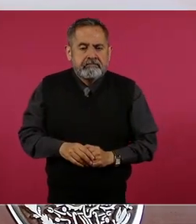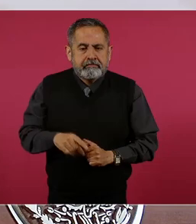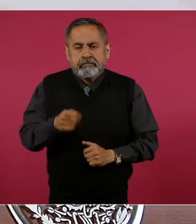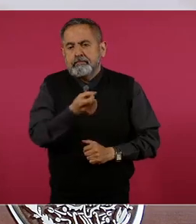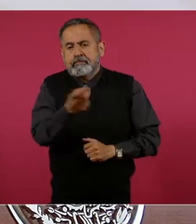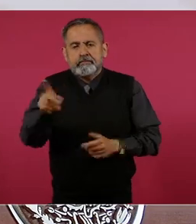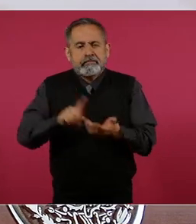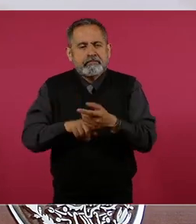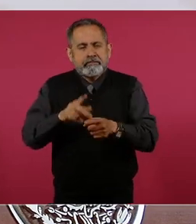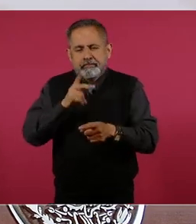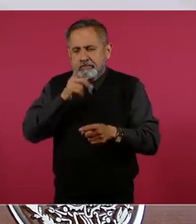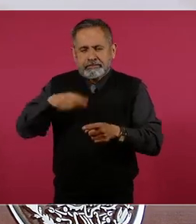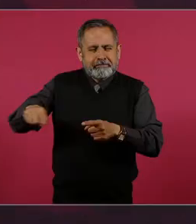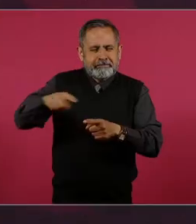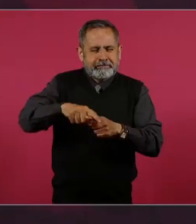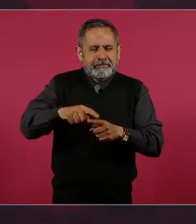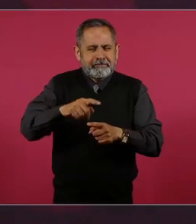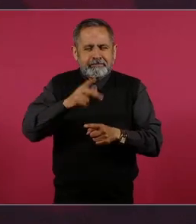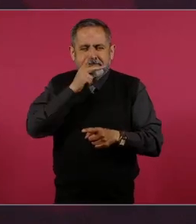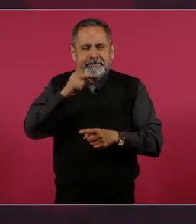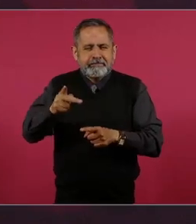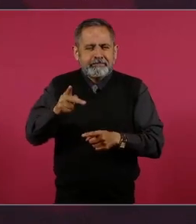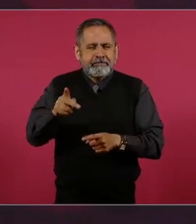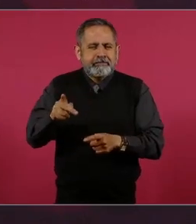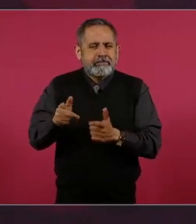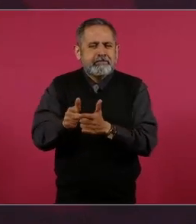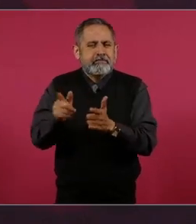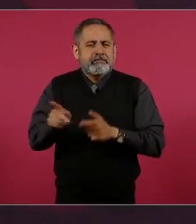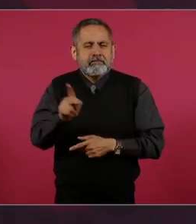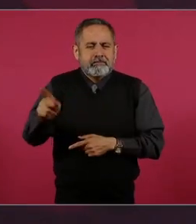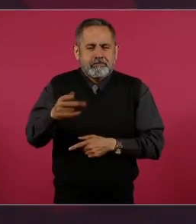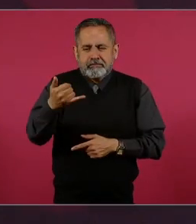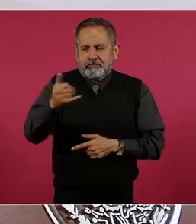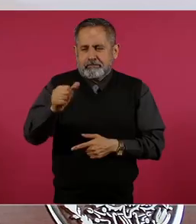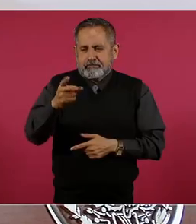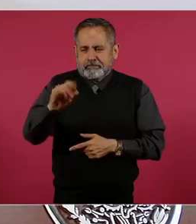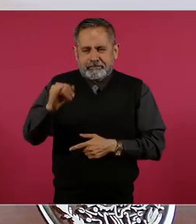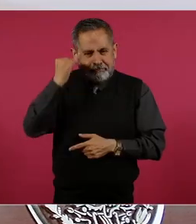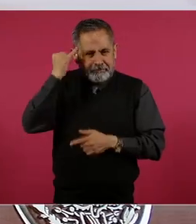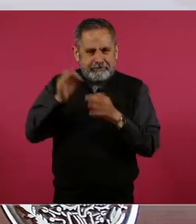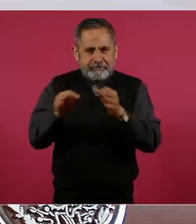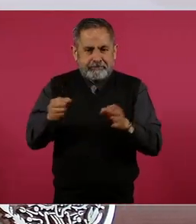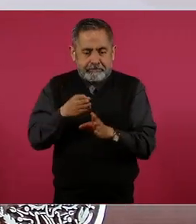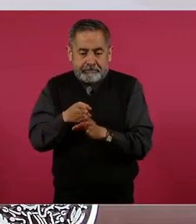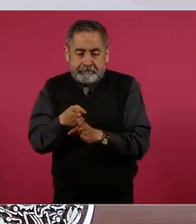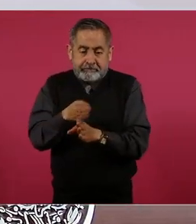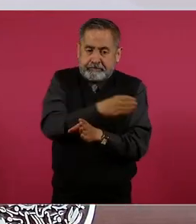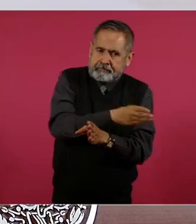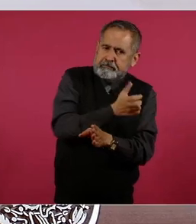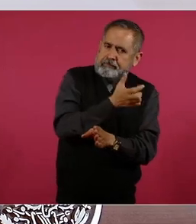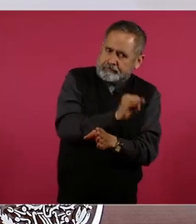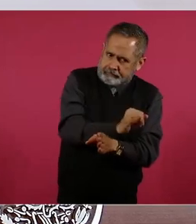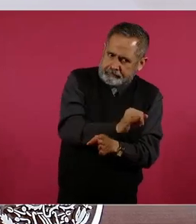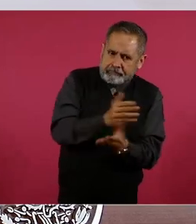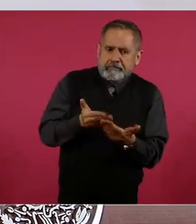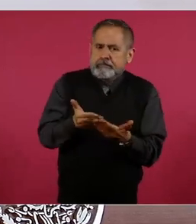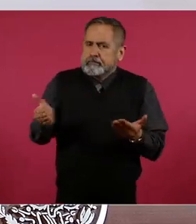yaquis o una de las máximas, de que antes como antes, ahora como ahora.